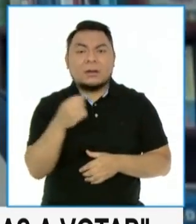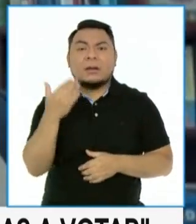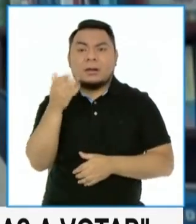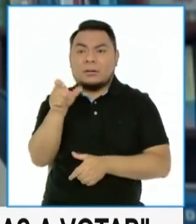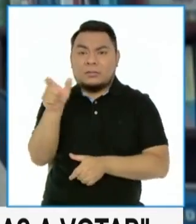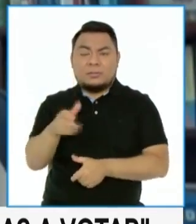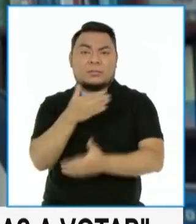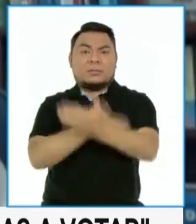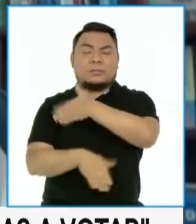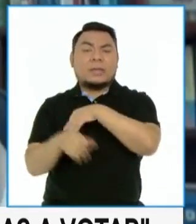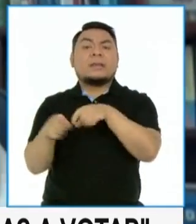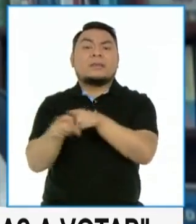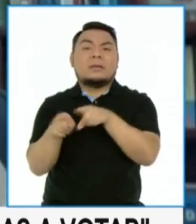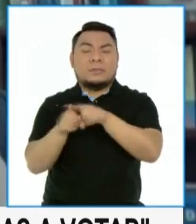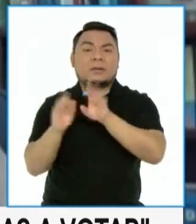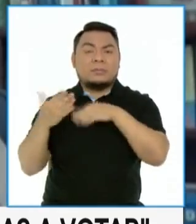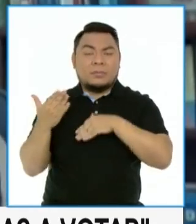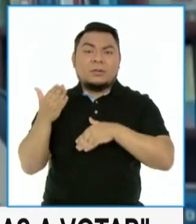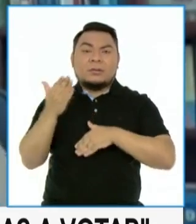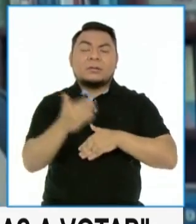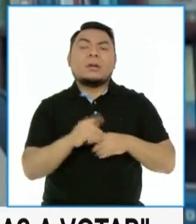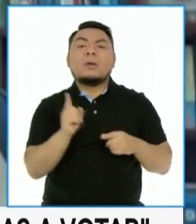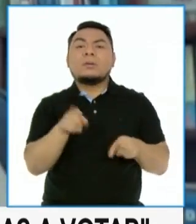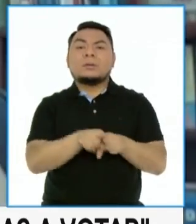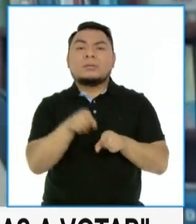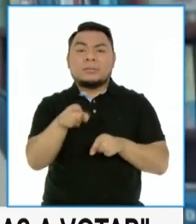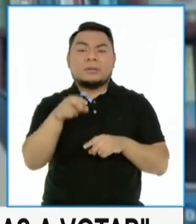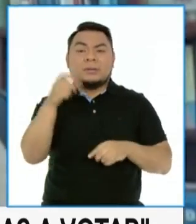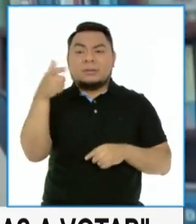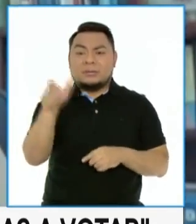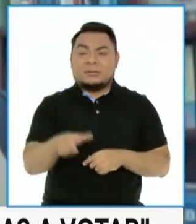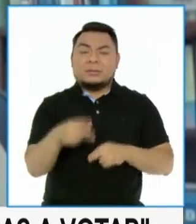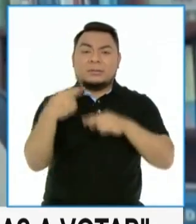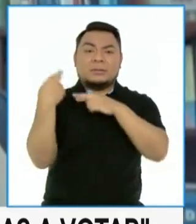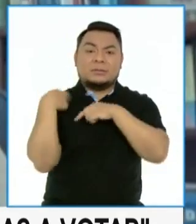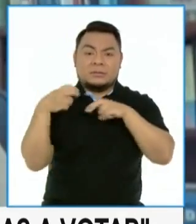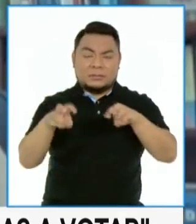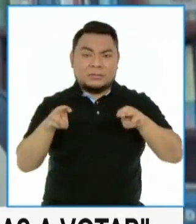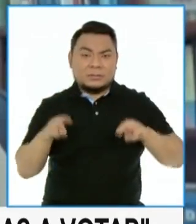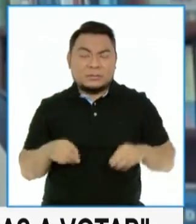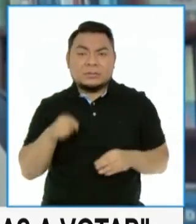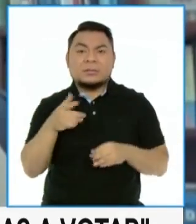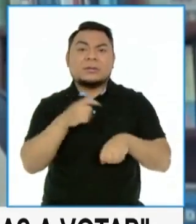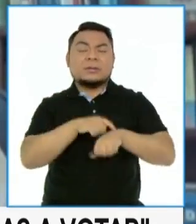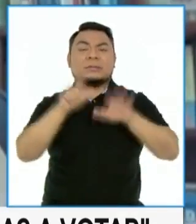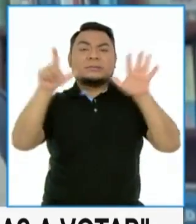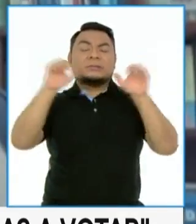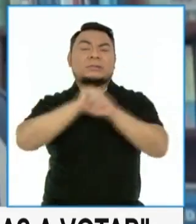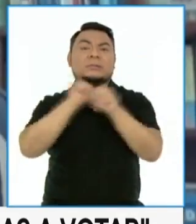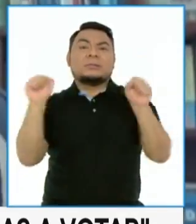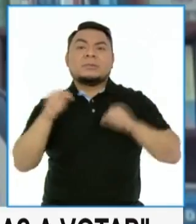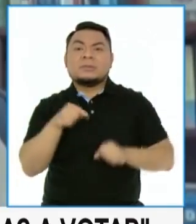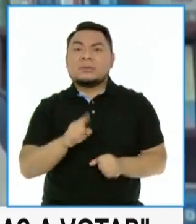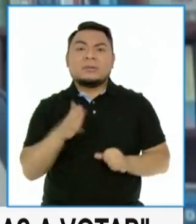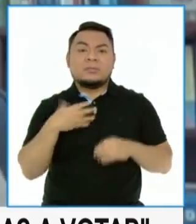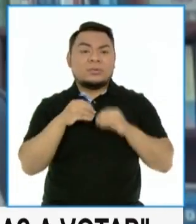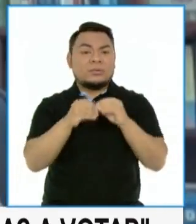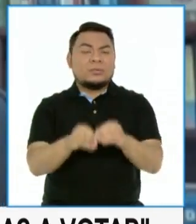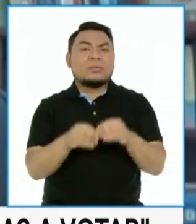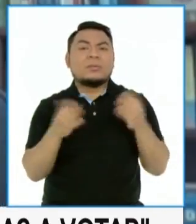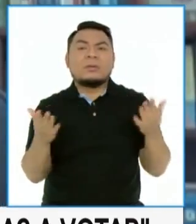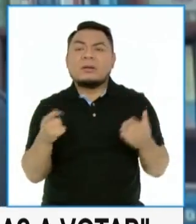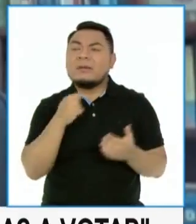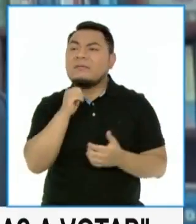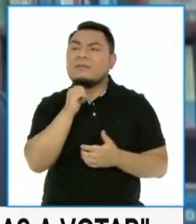otras personas que quizás dentro de su mesa de sufragio estén a las 7 de la mañana y no se puede instalar, no estén